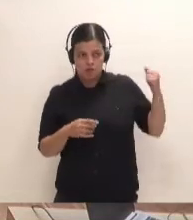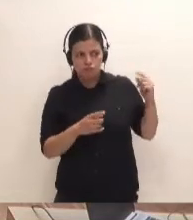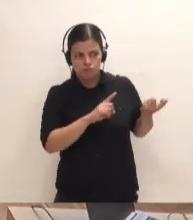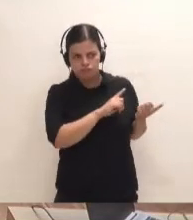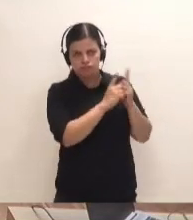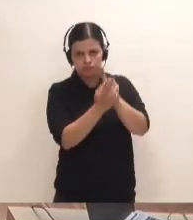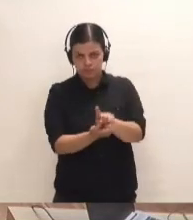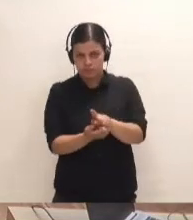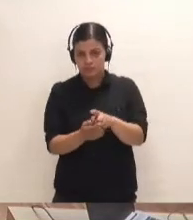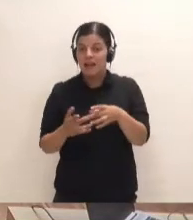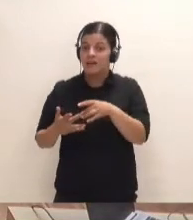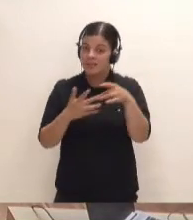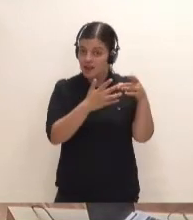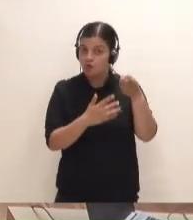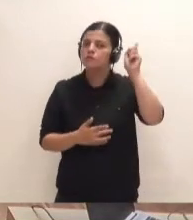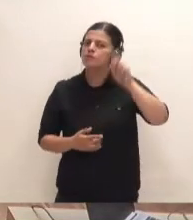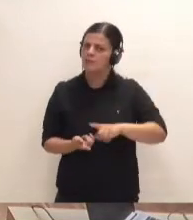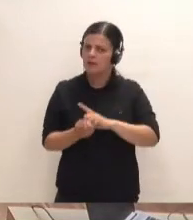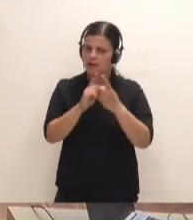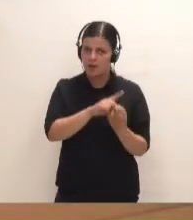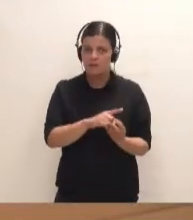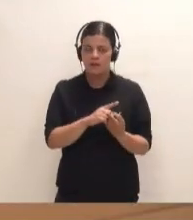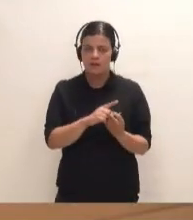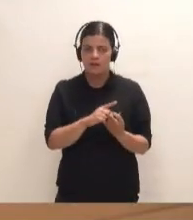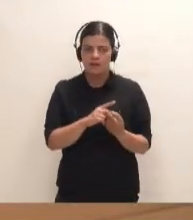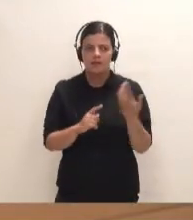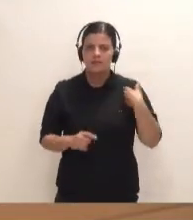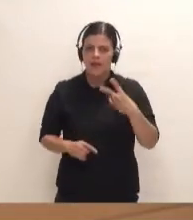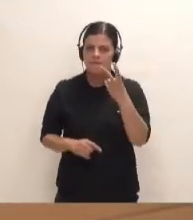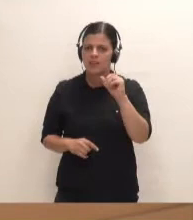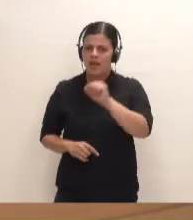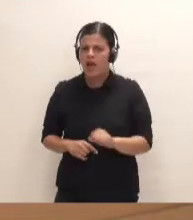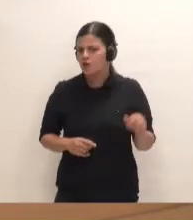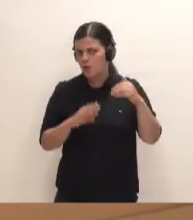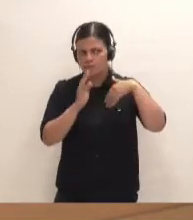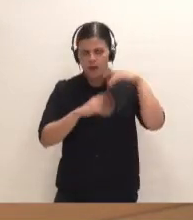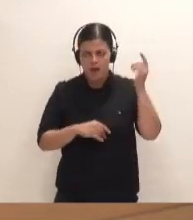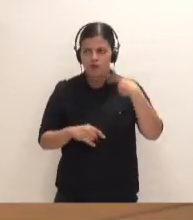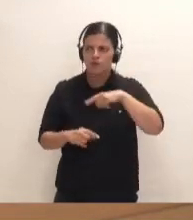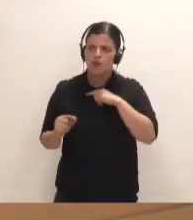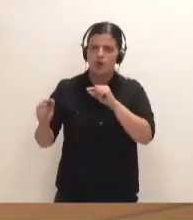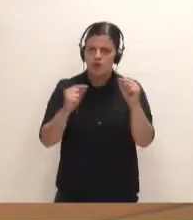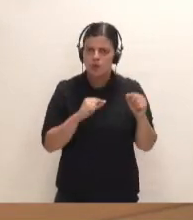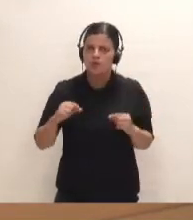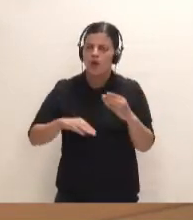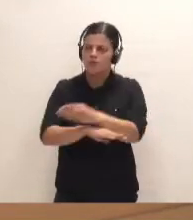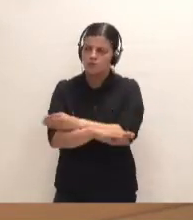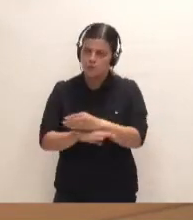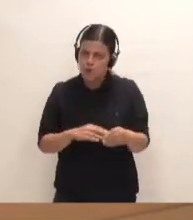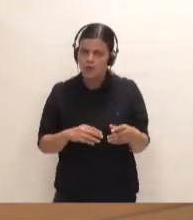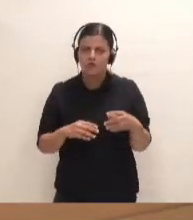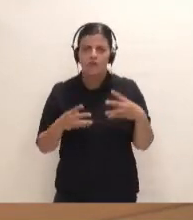Y el liderazgo también, también cambia. En estos más de 20 años en los que llevamos discutiendo de este puerto y de otras muchas